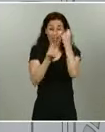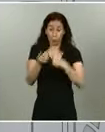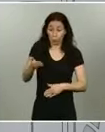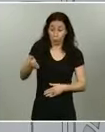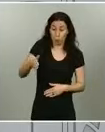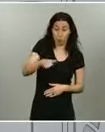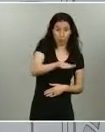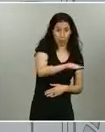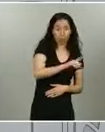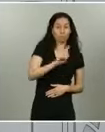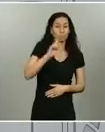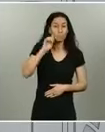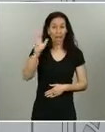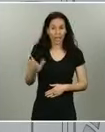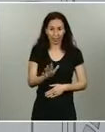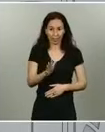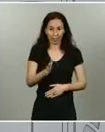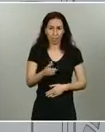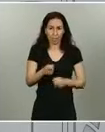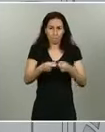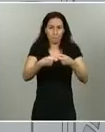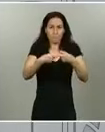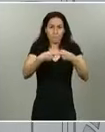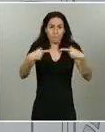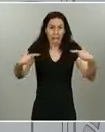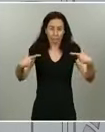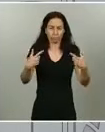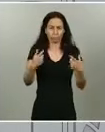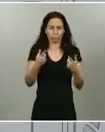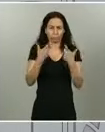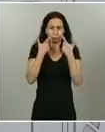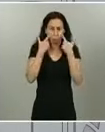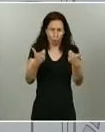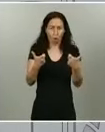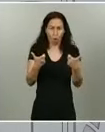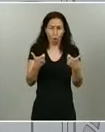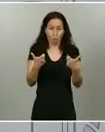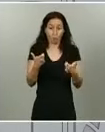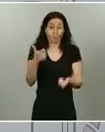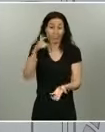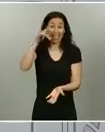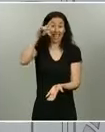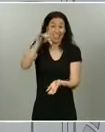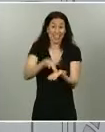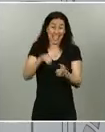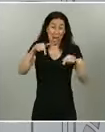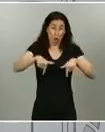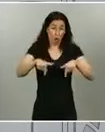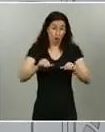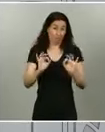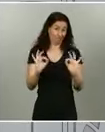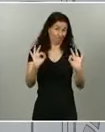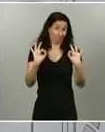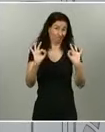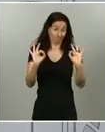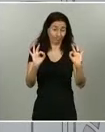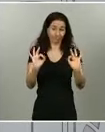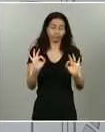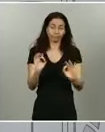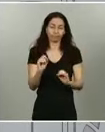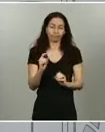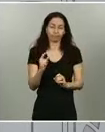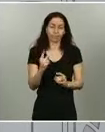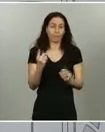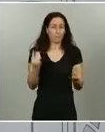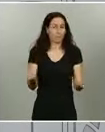exceso de mortalidad que hemos detectado, yo creo que, siendo el día que es hoy, creo que merece la pena hacer una parada en los